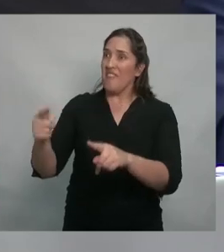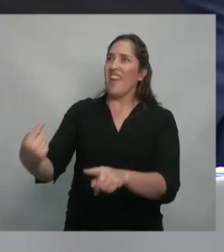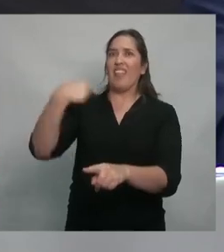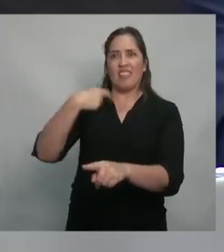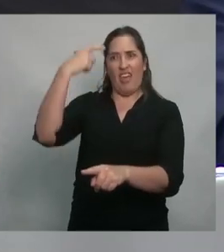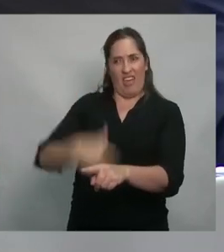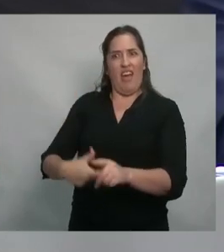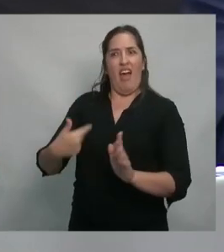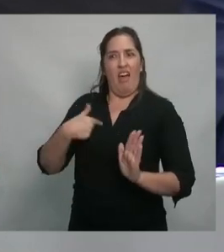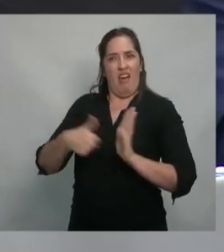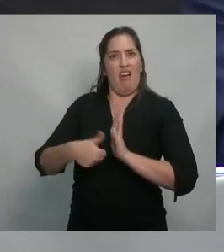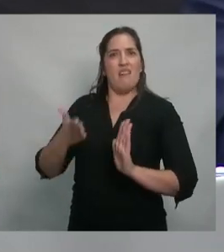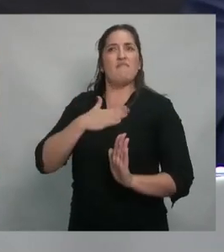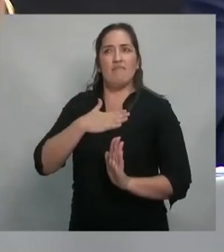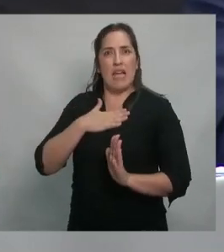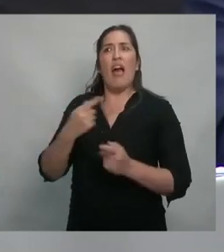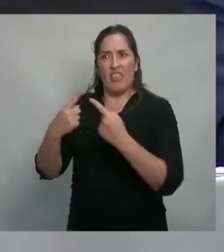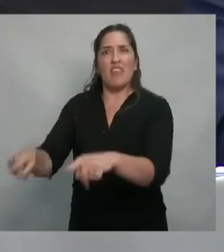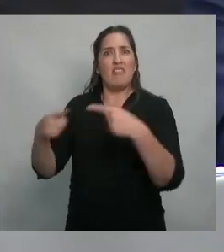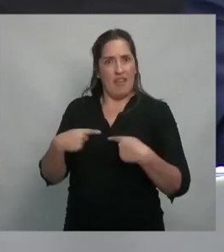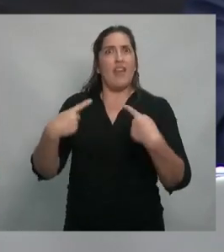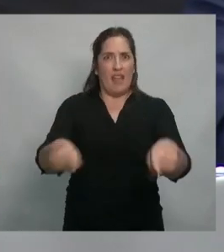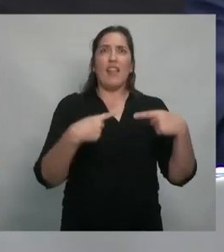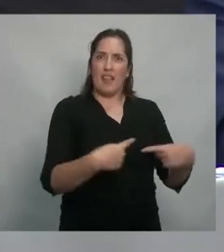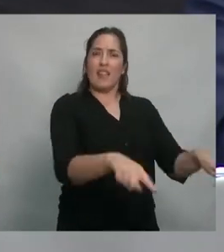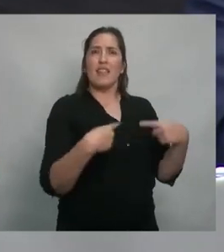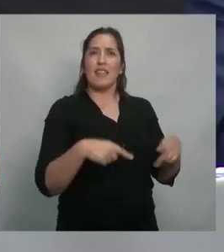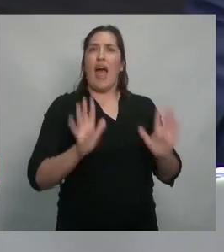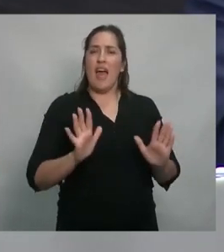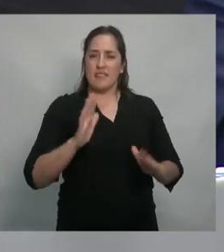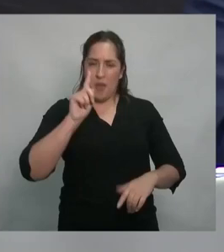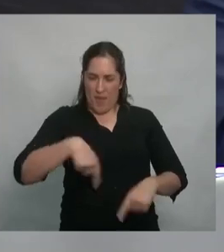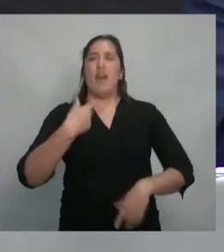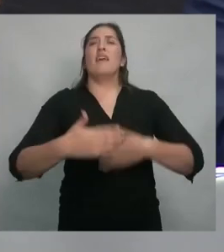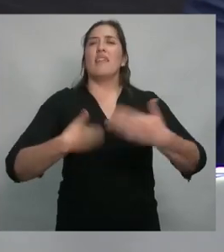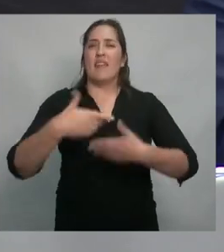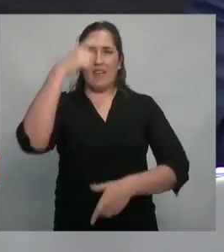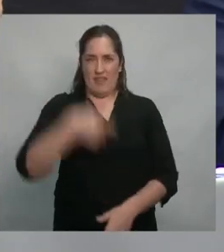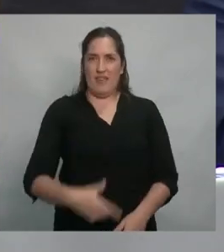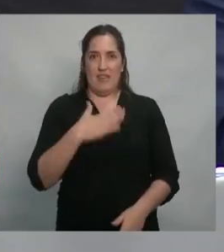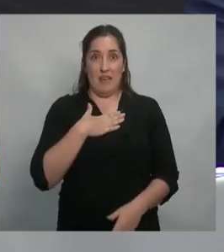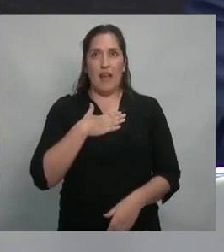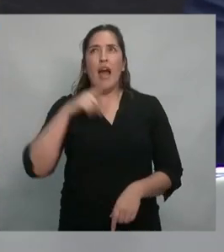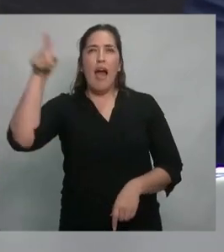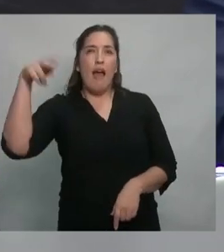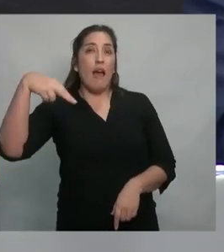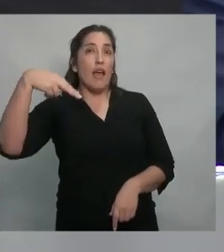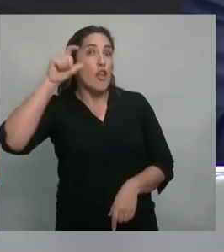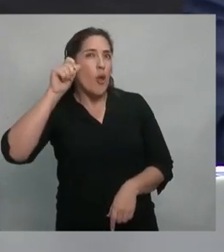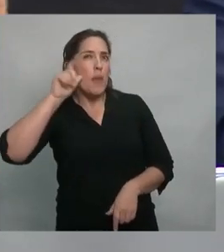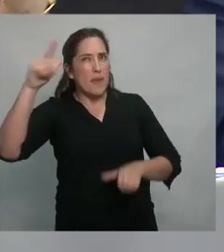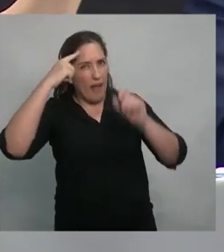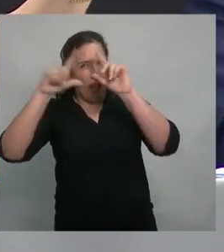diferente al otro, no sos. Sobre eso, sobre una de esas cosas, pivotea el neoliberalismo.